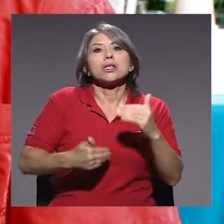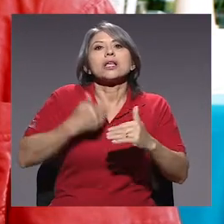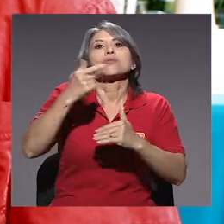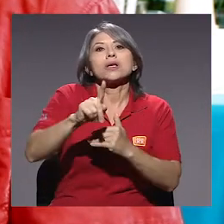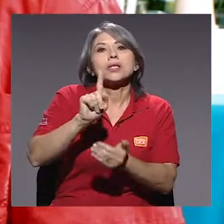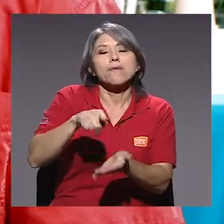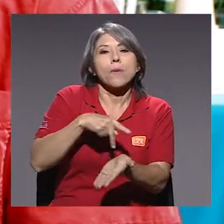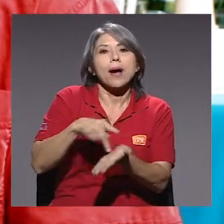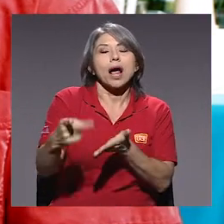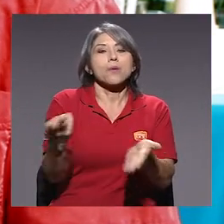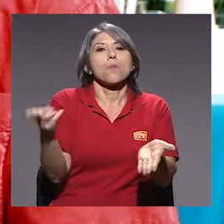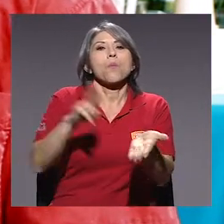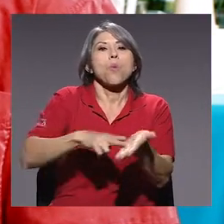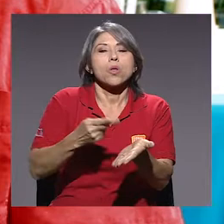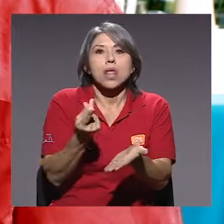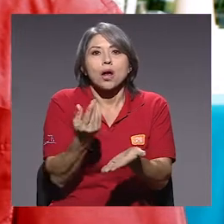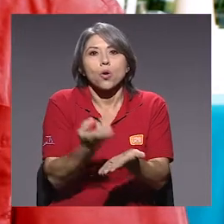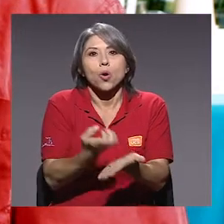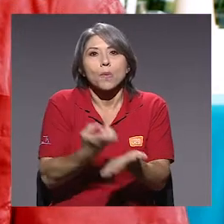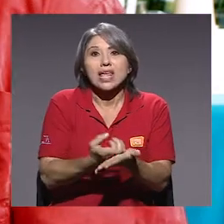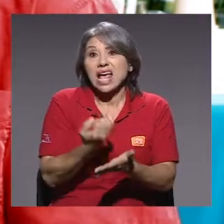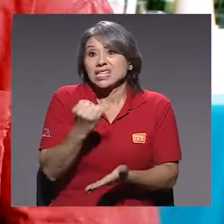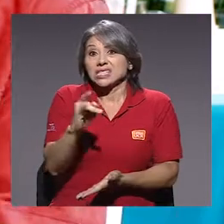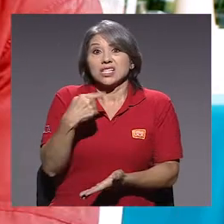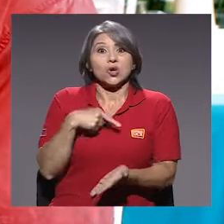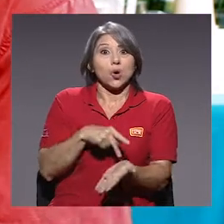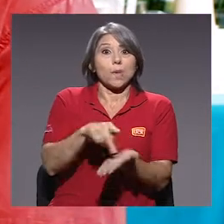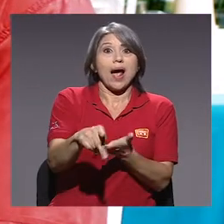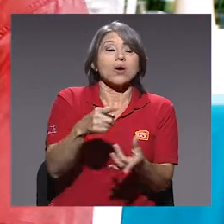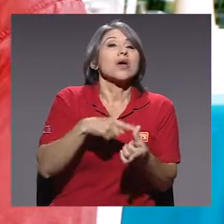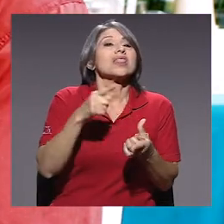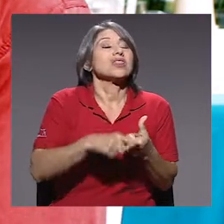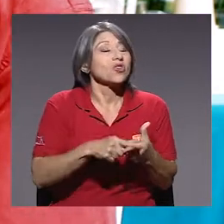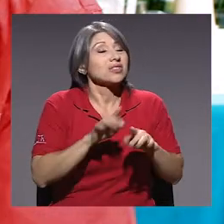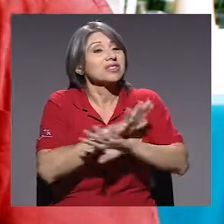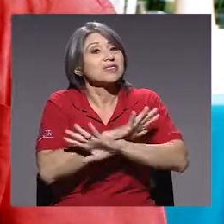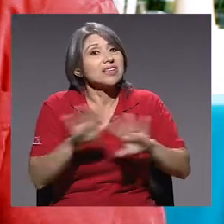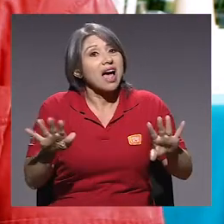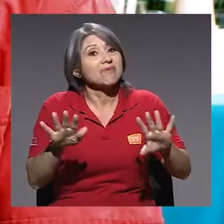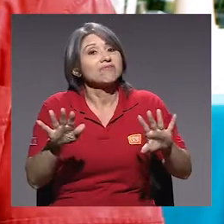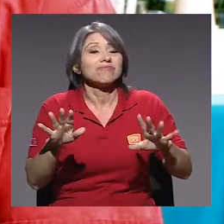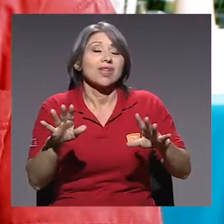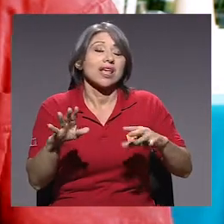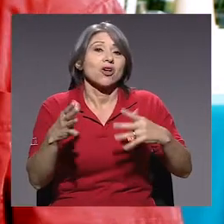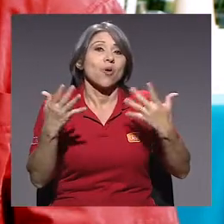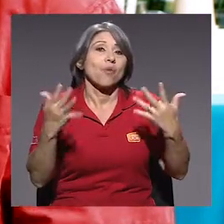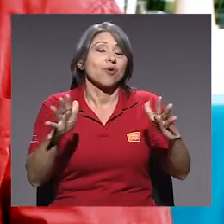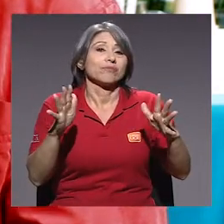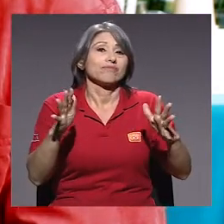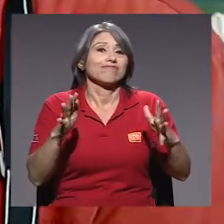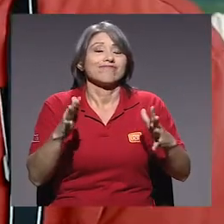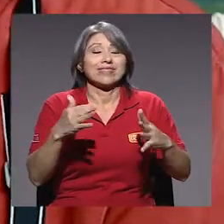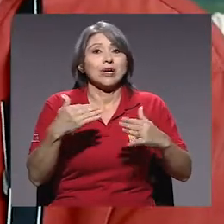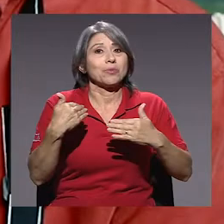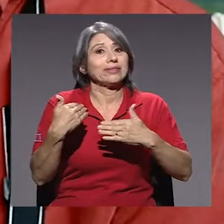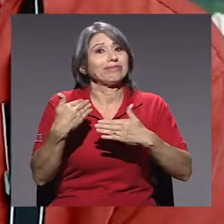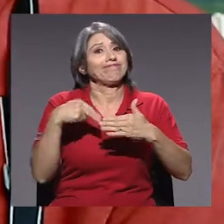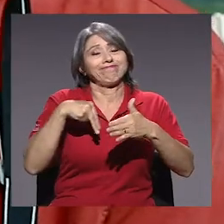económica. Y si no pago la multa económica, viene el peso de la institucionalidad sobre